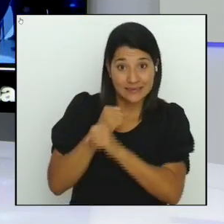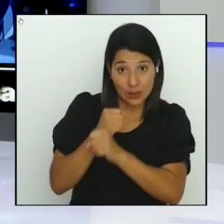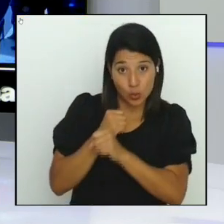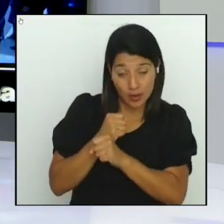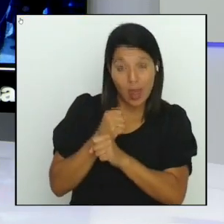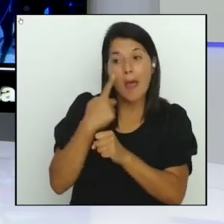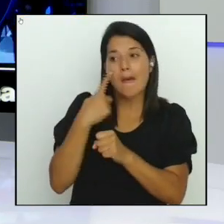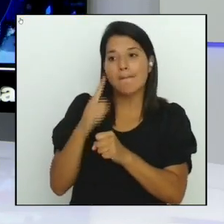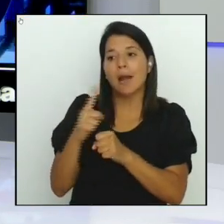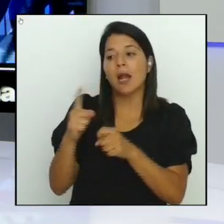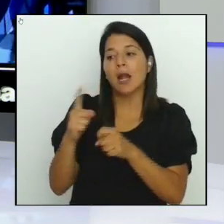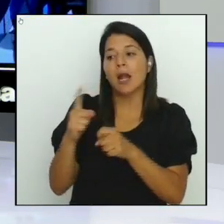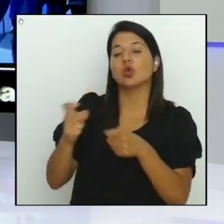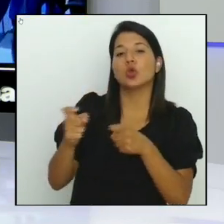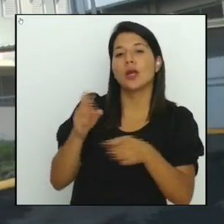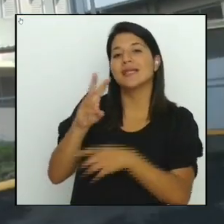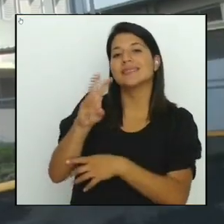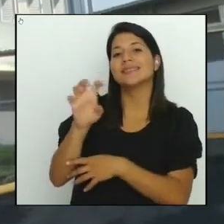libertad.